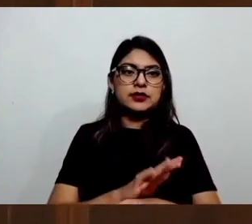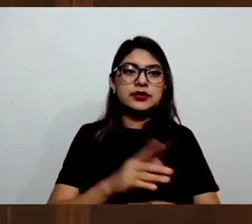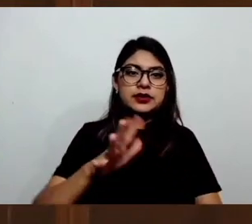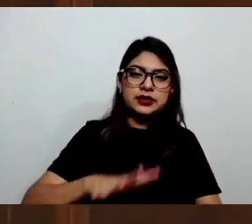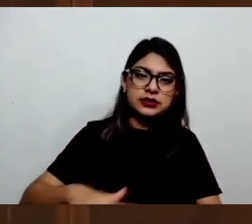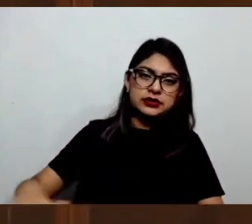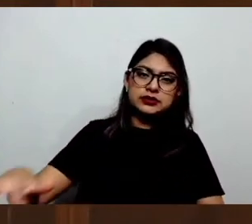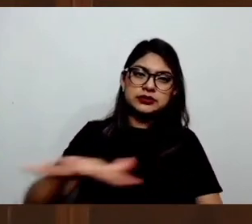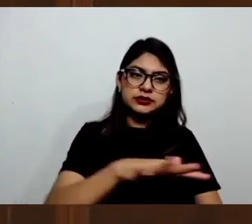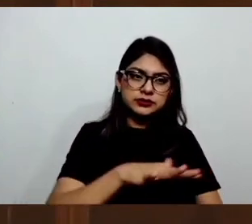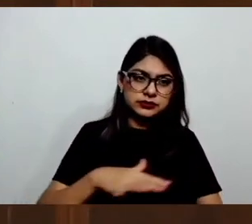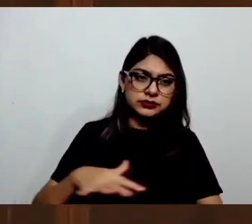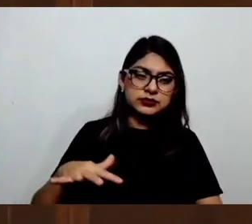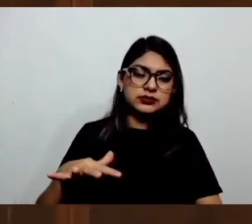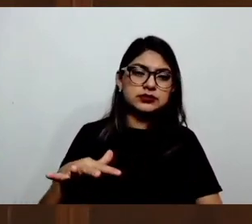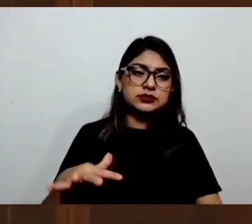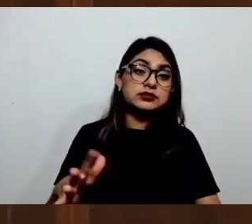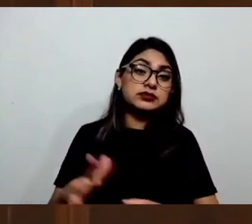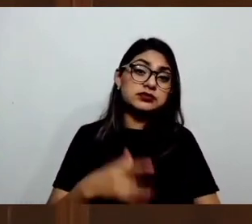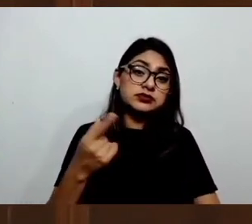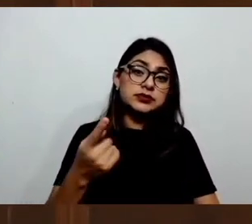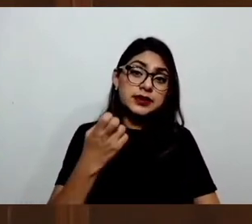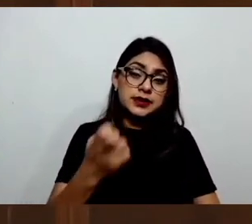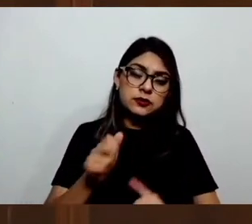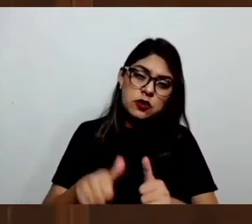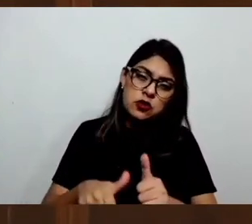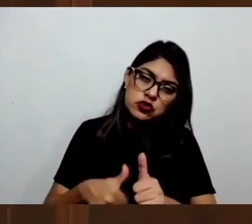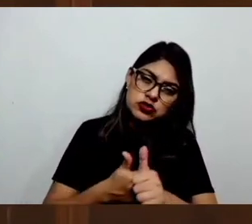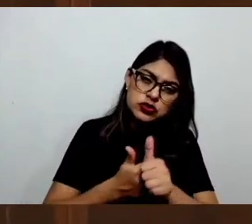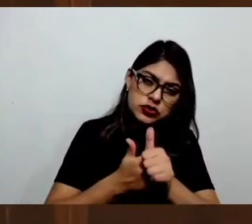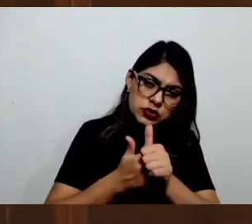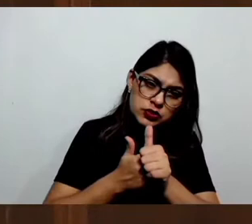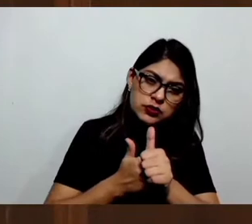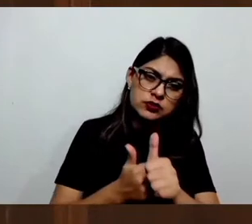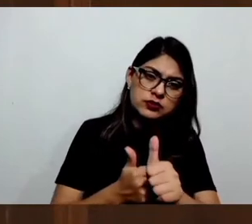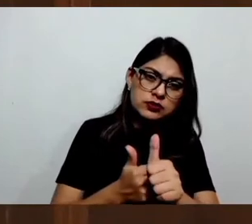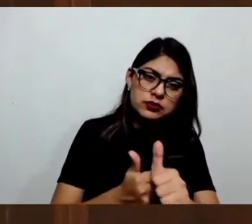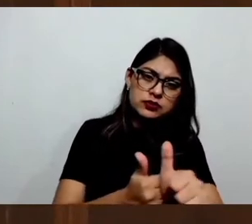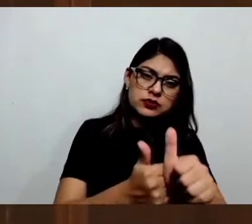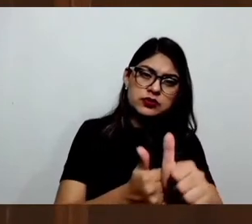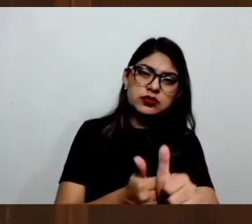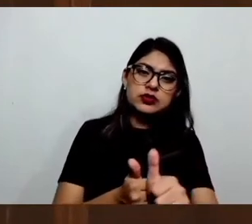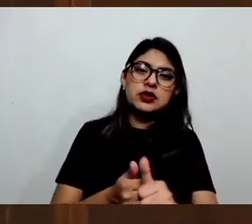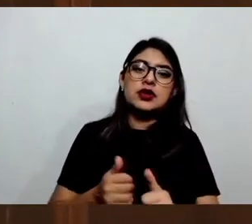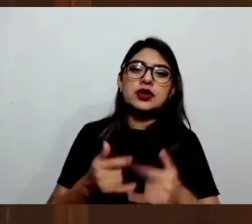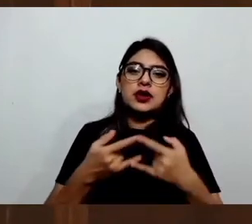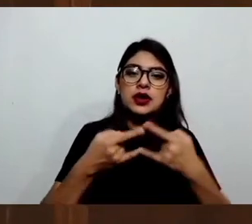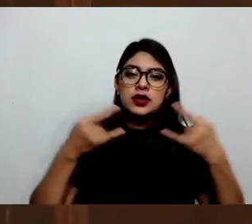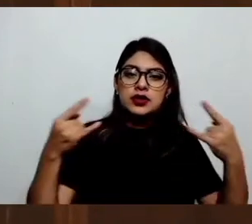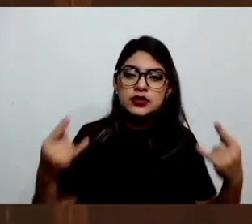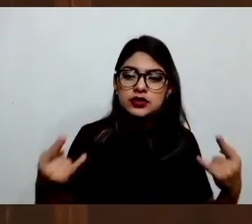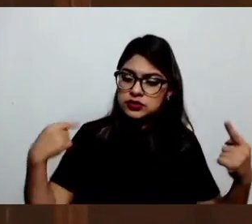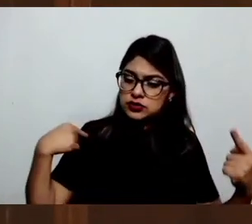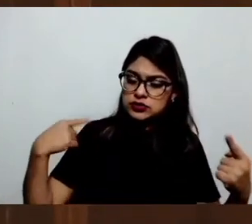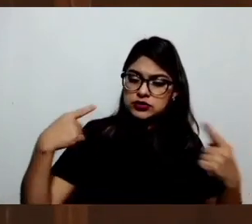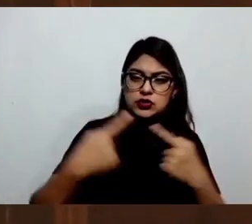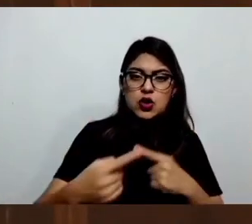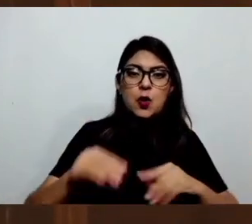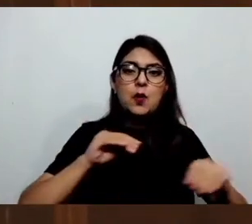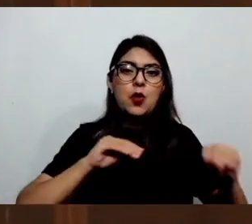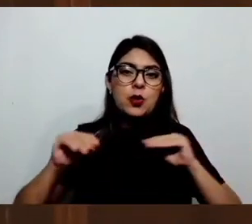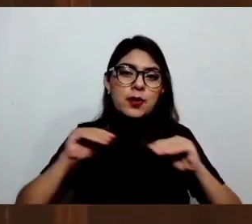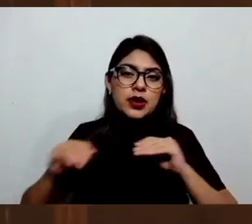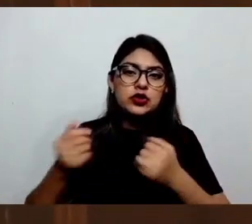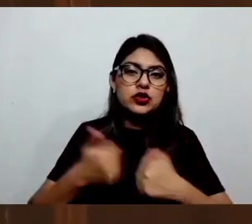porque es el motor de la historia el movimiento social que día a día estamos nosotros